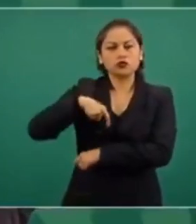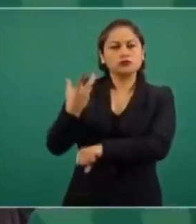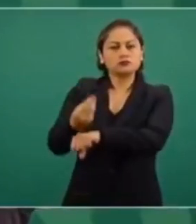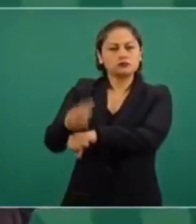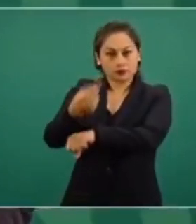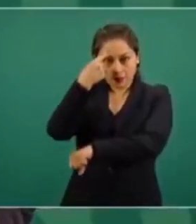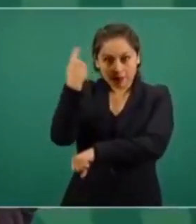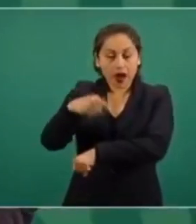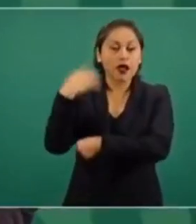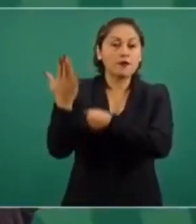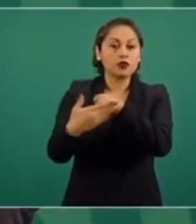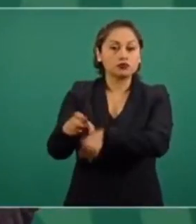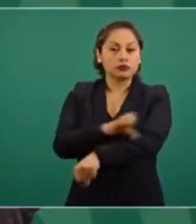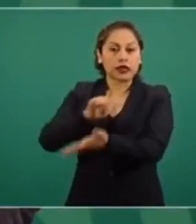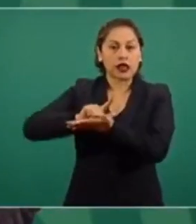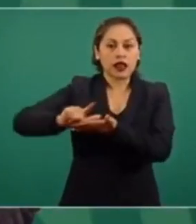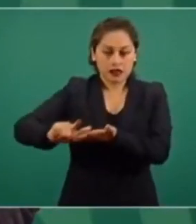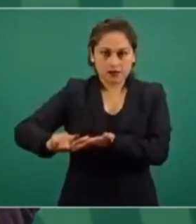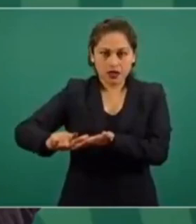limpia y barata.